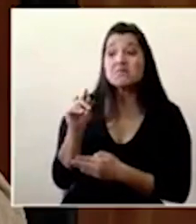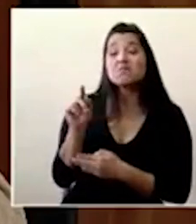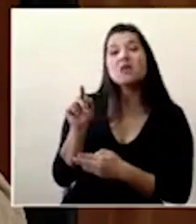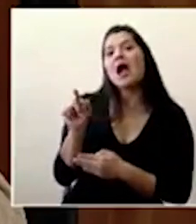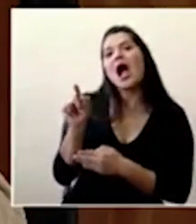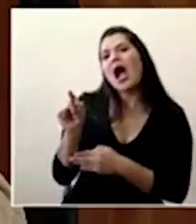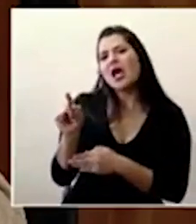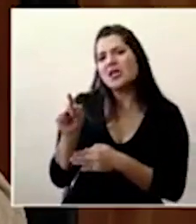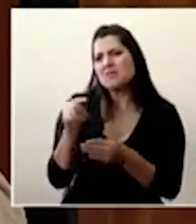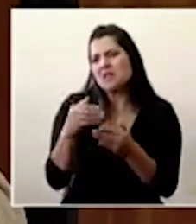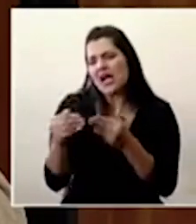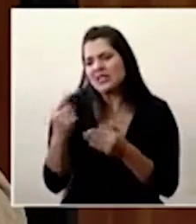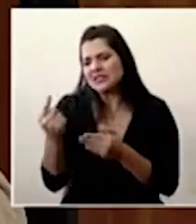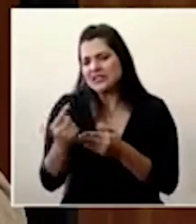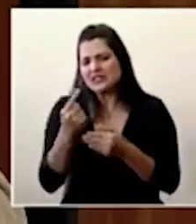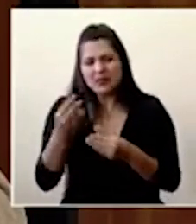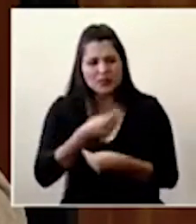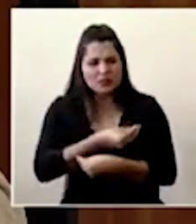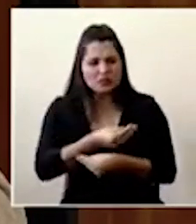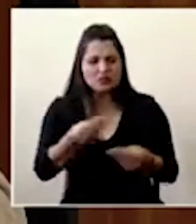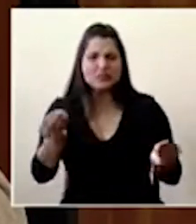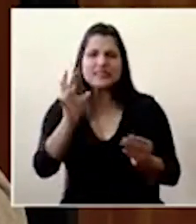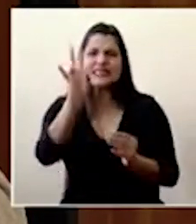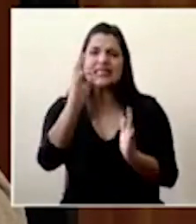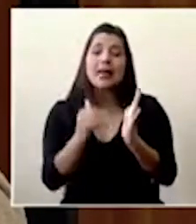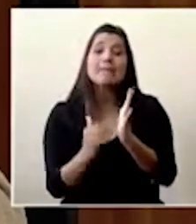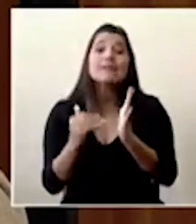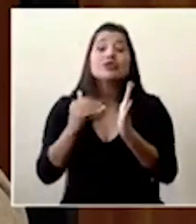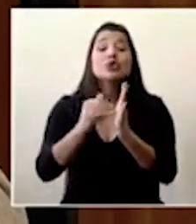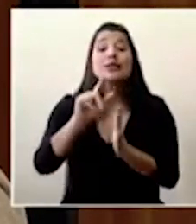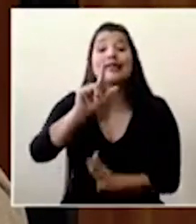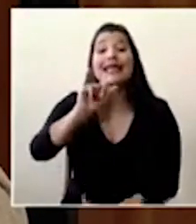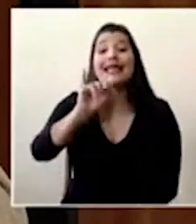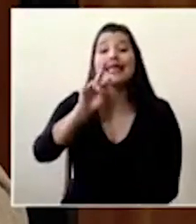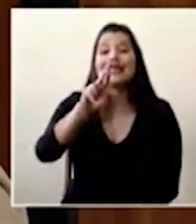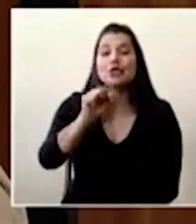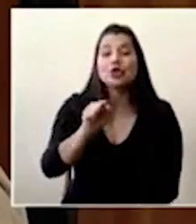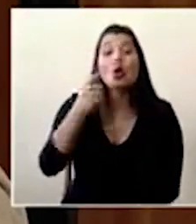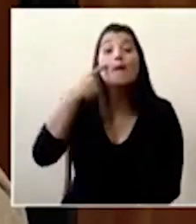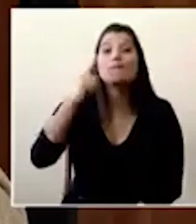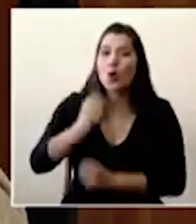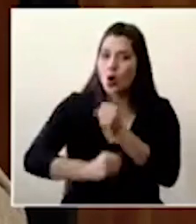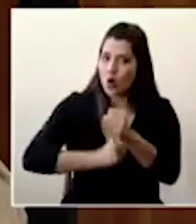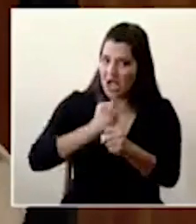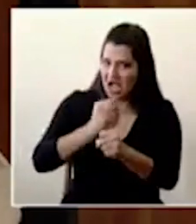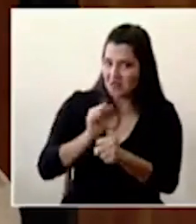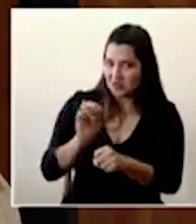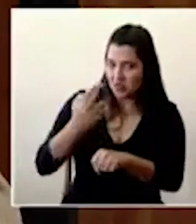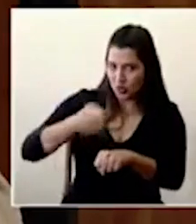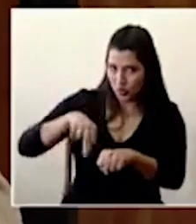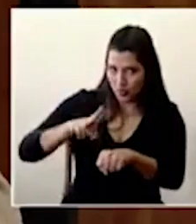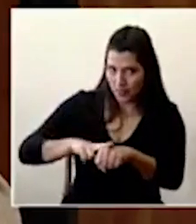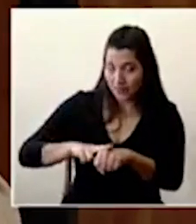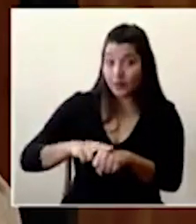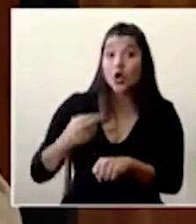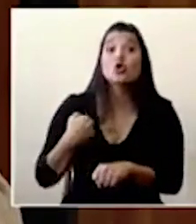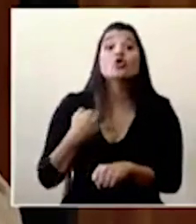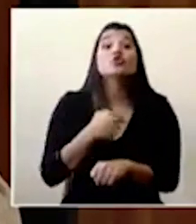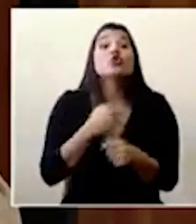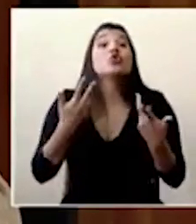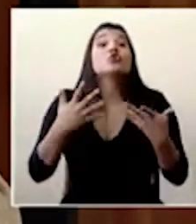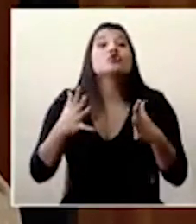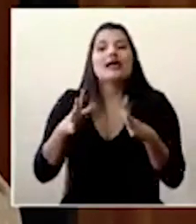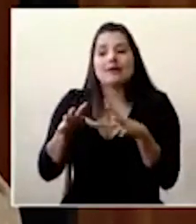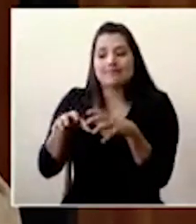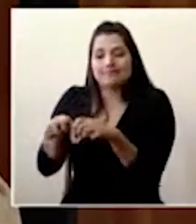distribuir son alrededor de siete millones de litros de alcohol anuales. Hemos hecho una reserva para garantizarle a